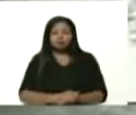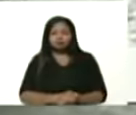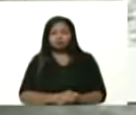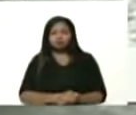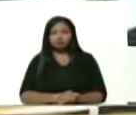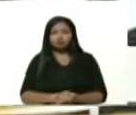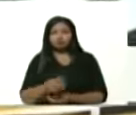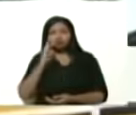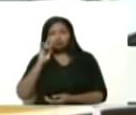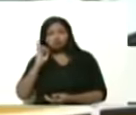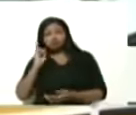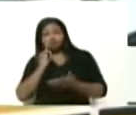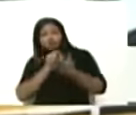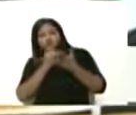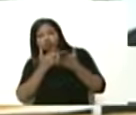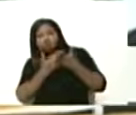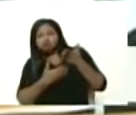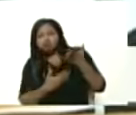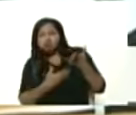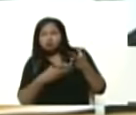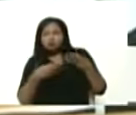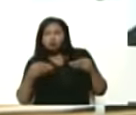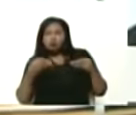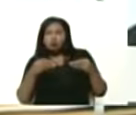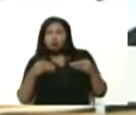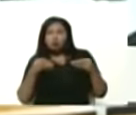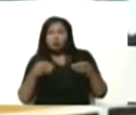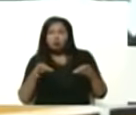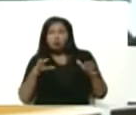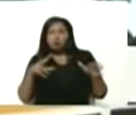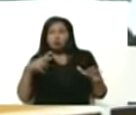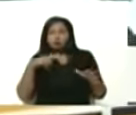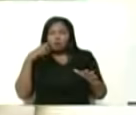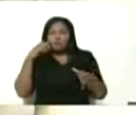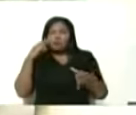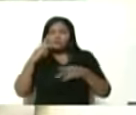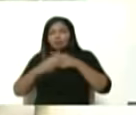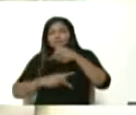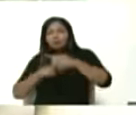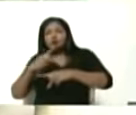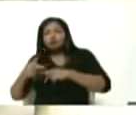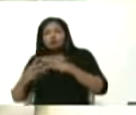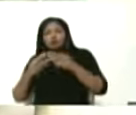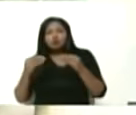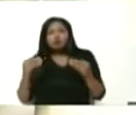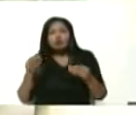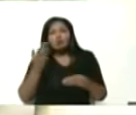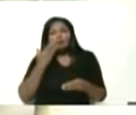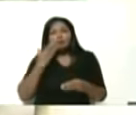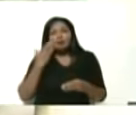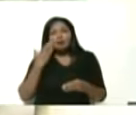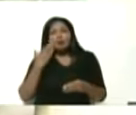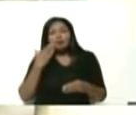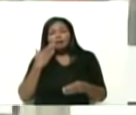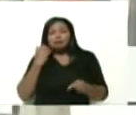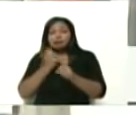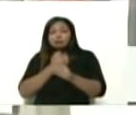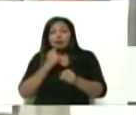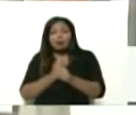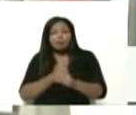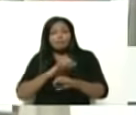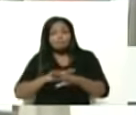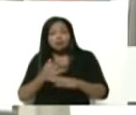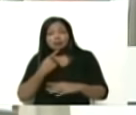verificando los mayores estándares de calidad, de producción, de todas estas madres trabajadoras. Hay que decirlo así,